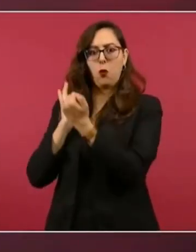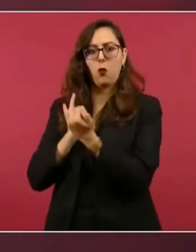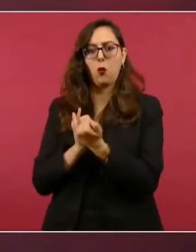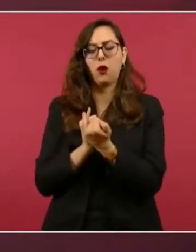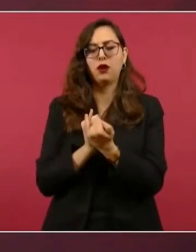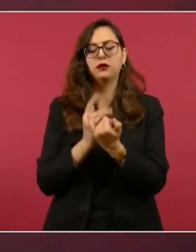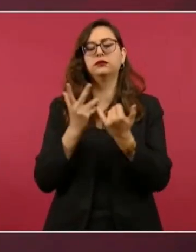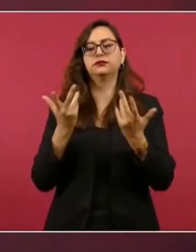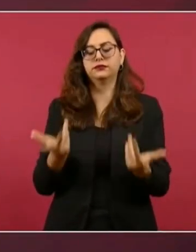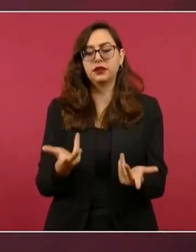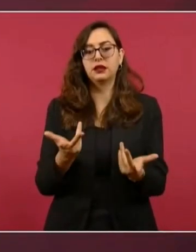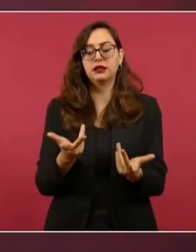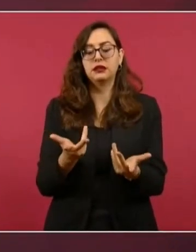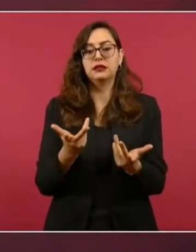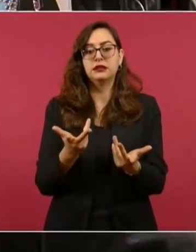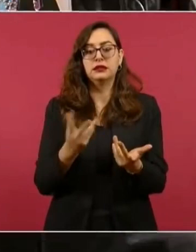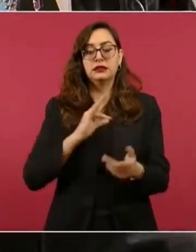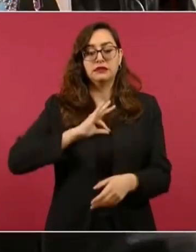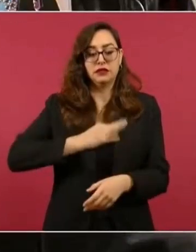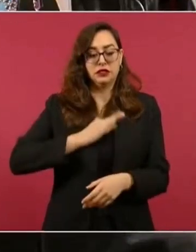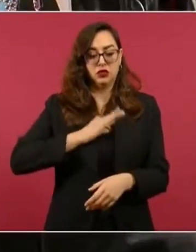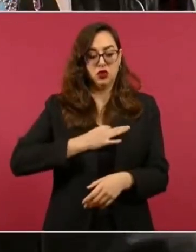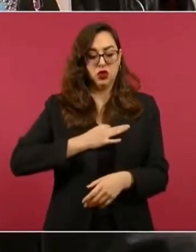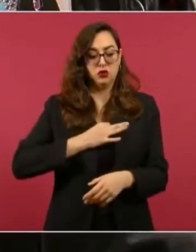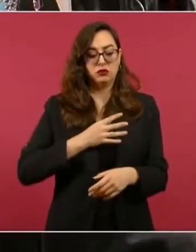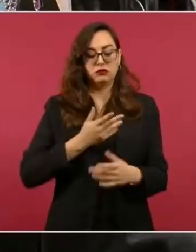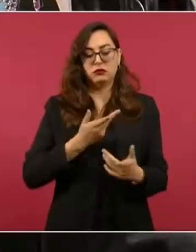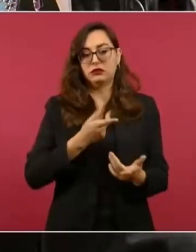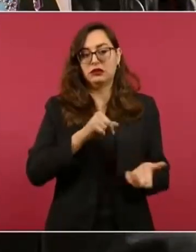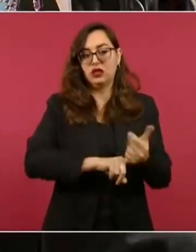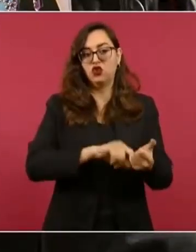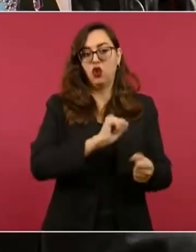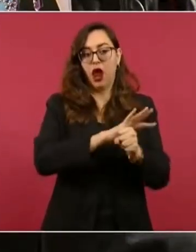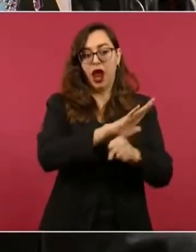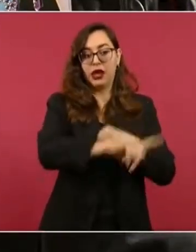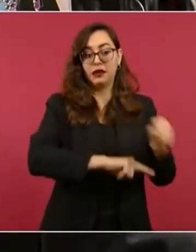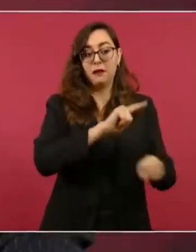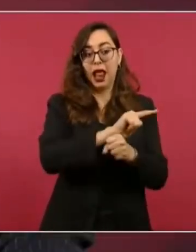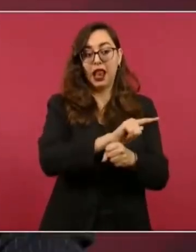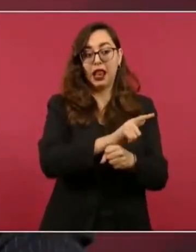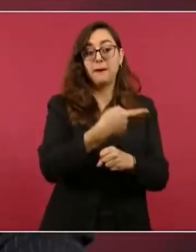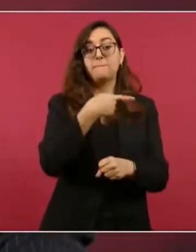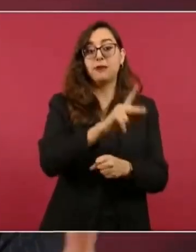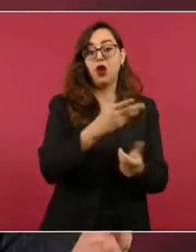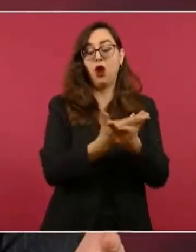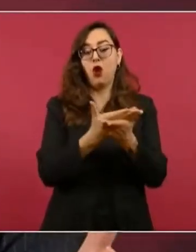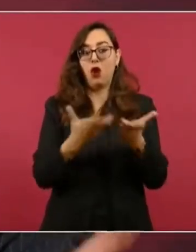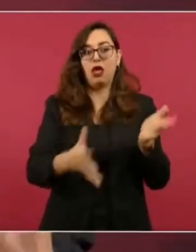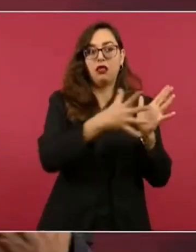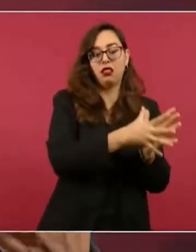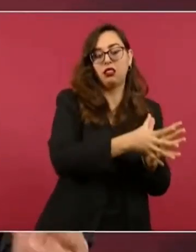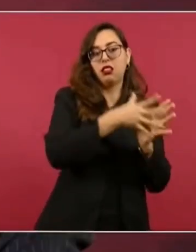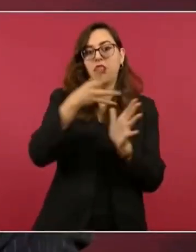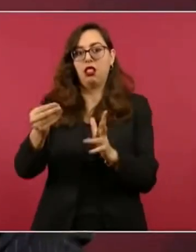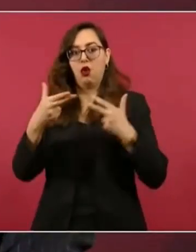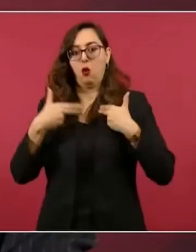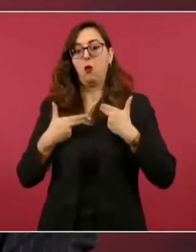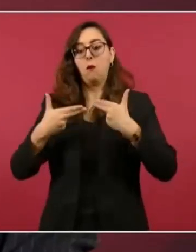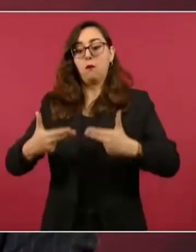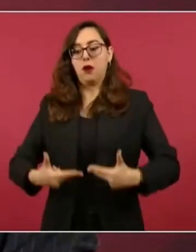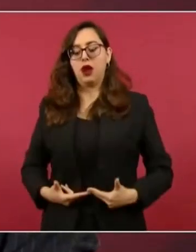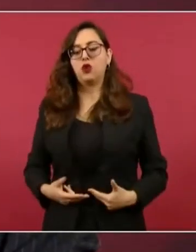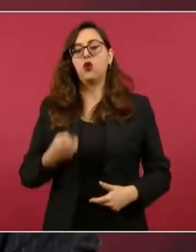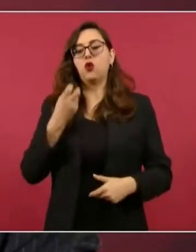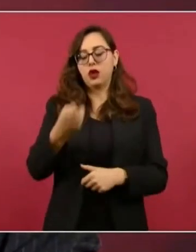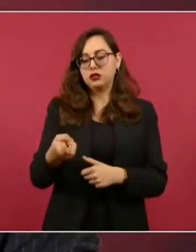al mundo veterinario, al mundo animal, y la capacidad tecnológica se transfirió para una vacuna de uso humano. En un proceso